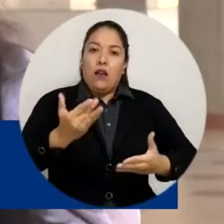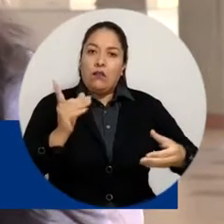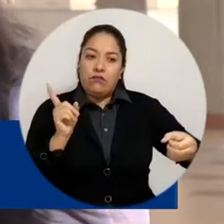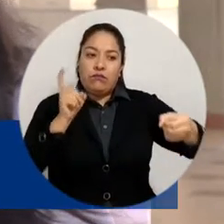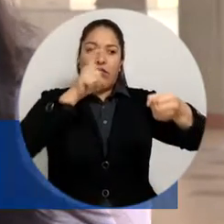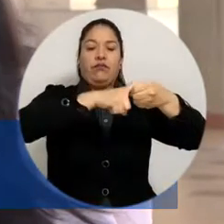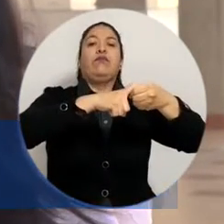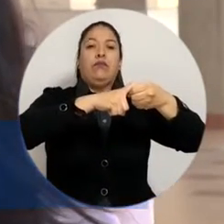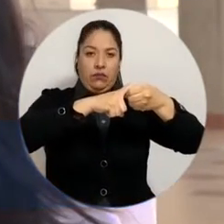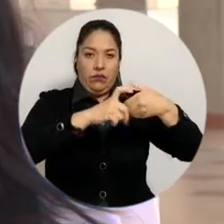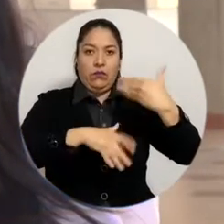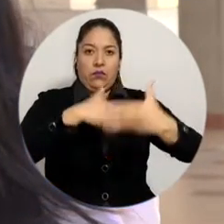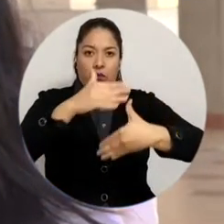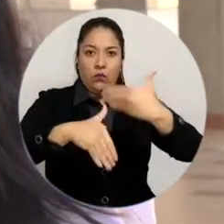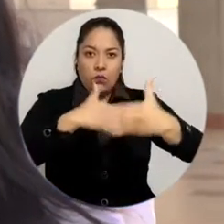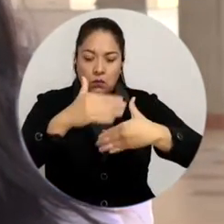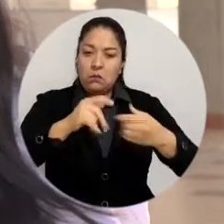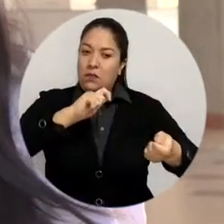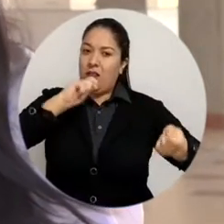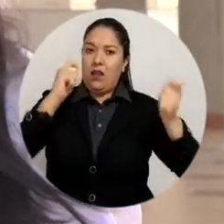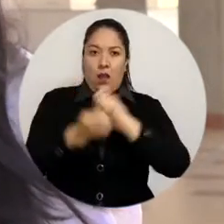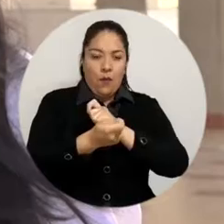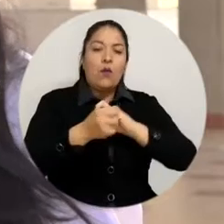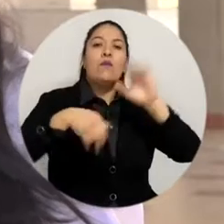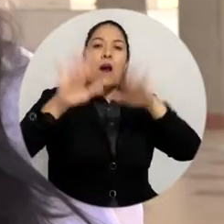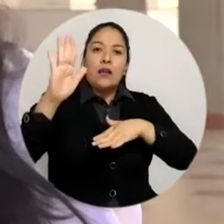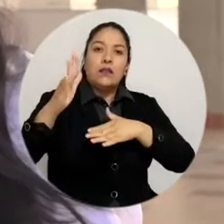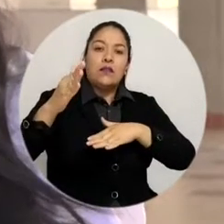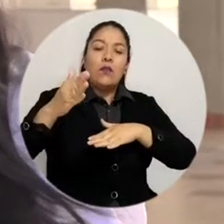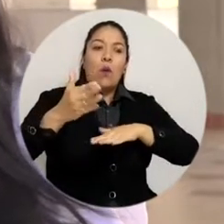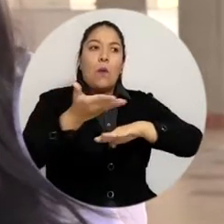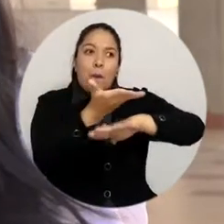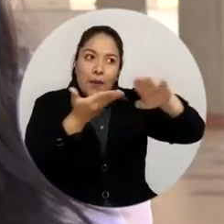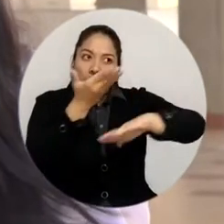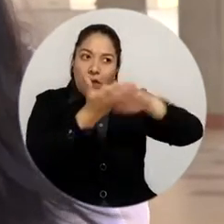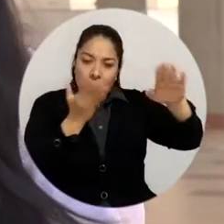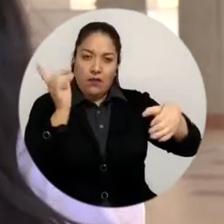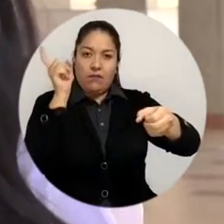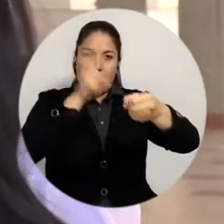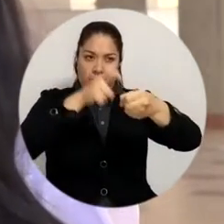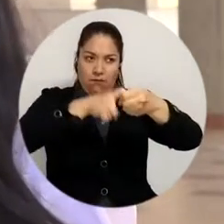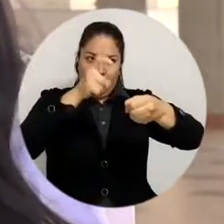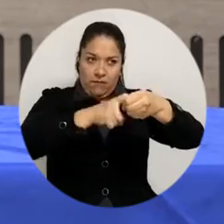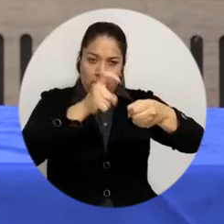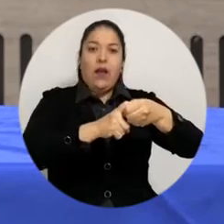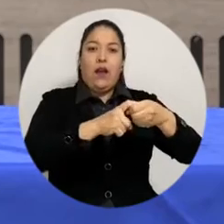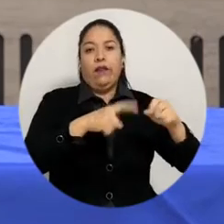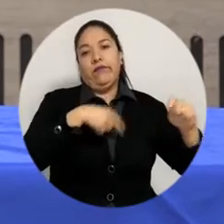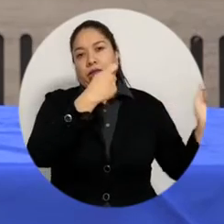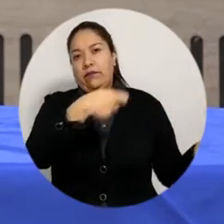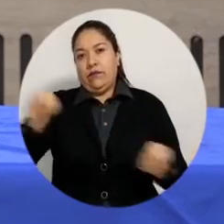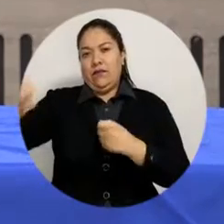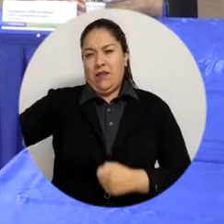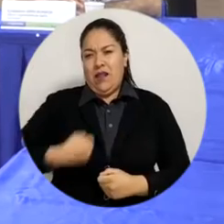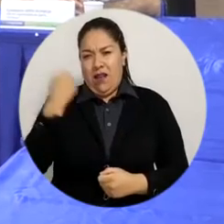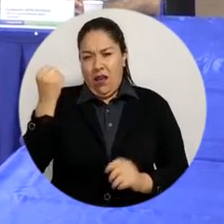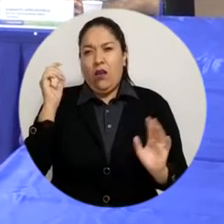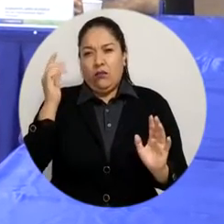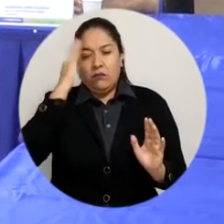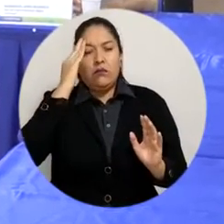inicien este proceso de transformación digital, se puedan aumentar sus ventas y por supuesto evitar con esto